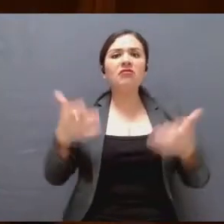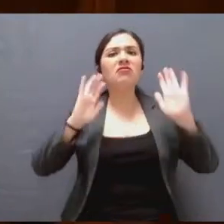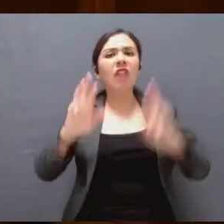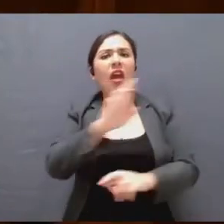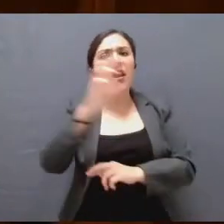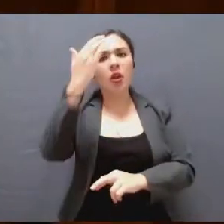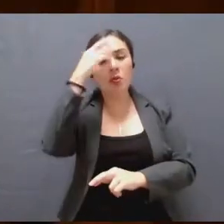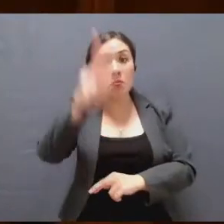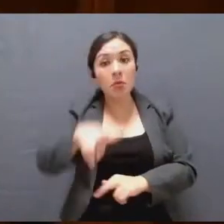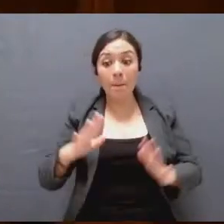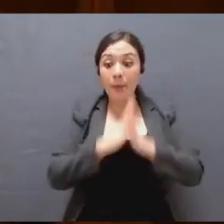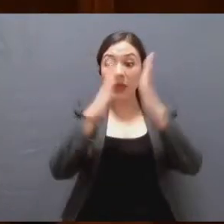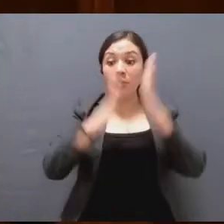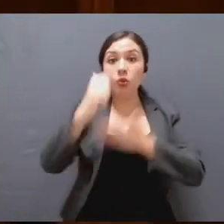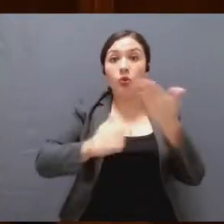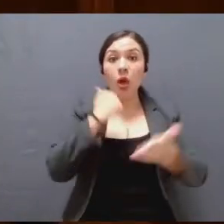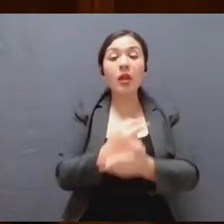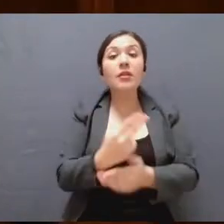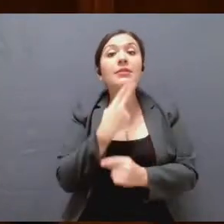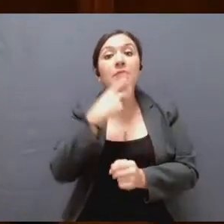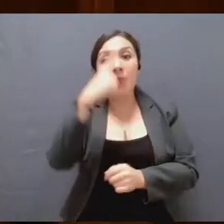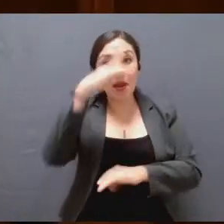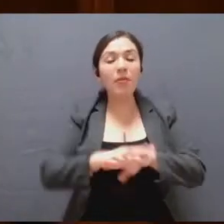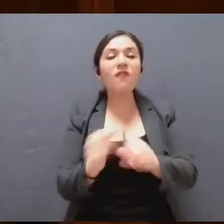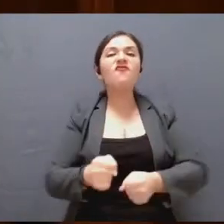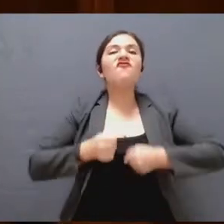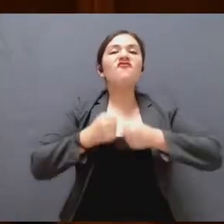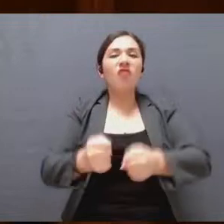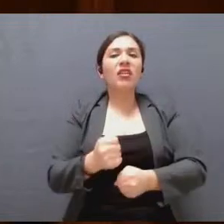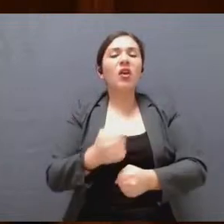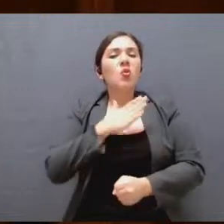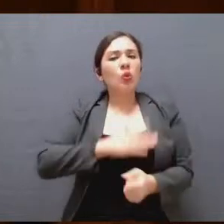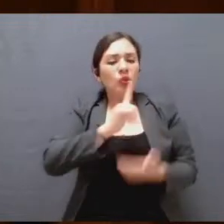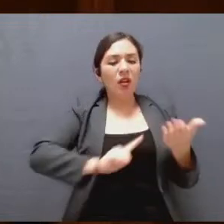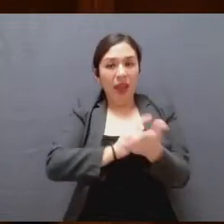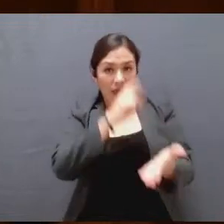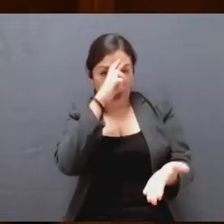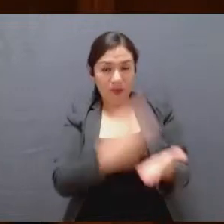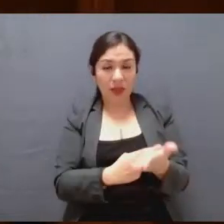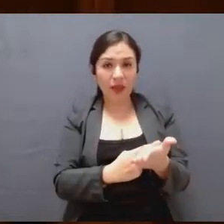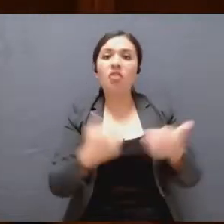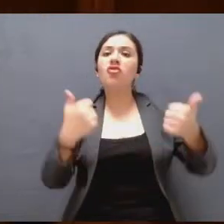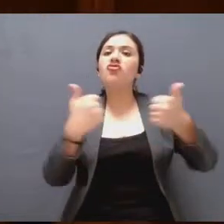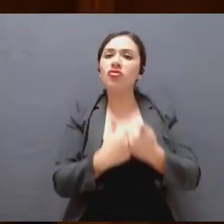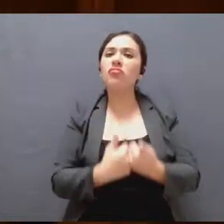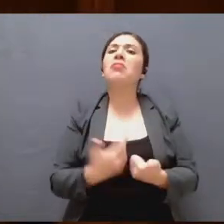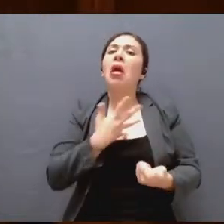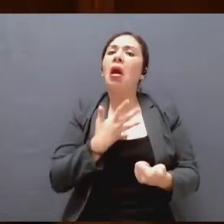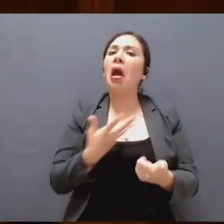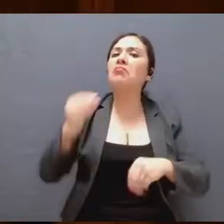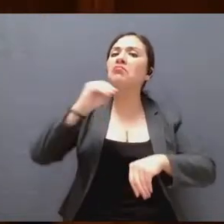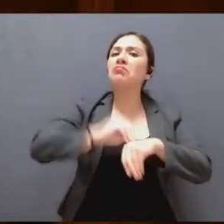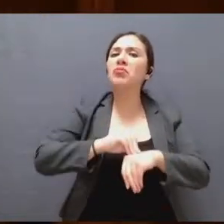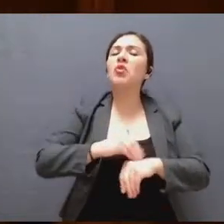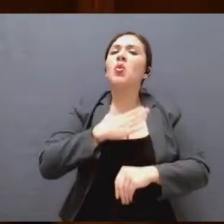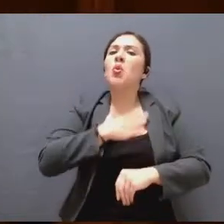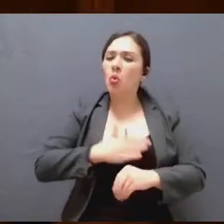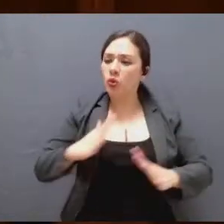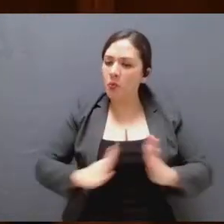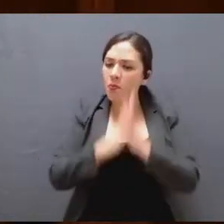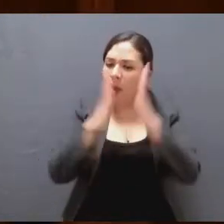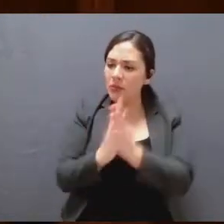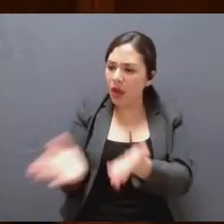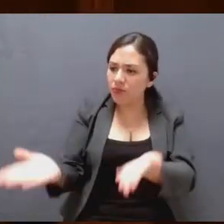participación ciudadana como un medio para el fortalecimiento democrático, dotándose de una democracia participativa